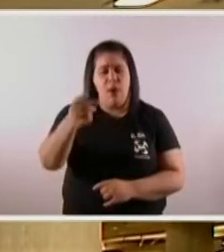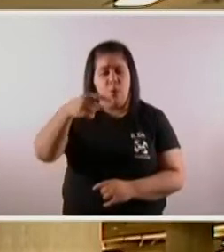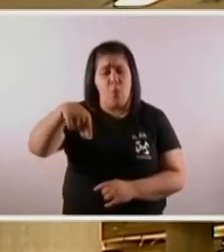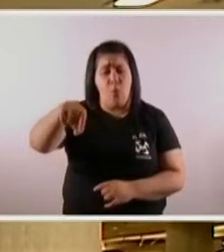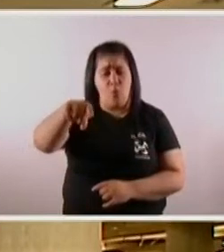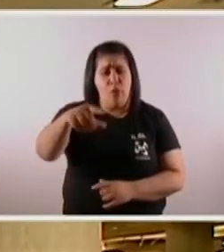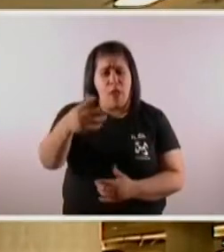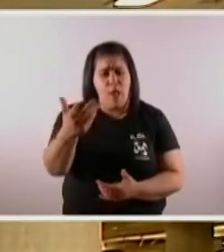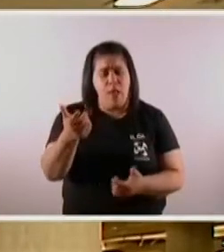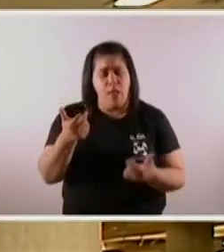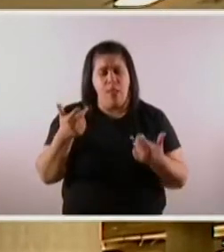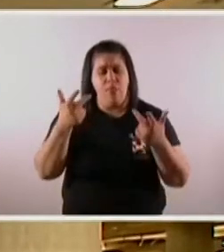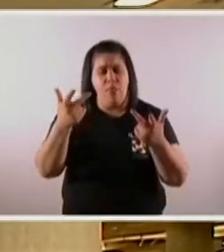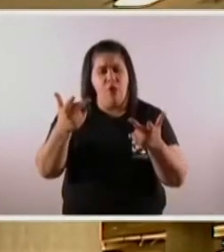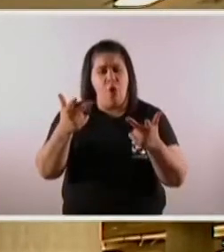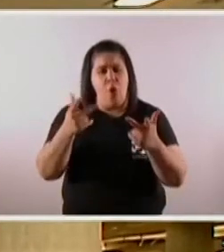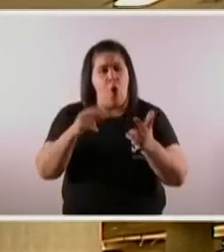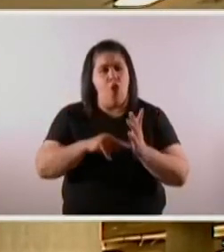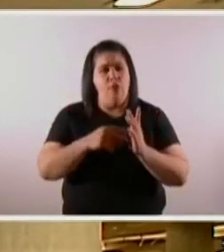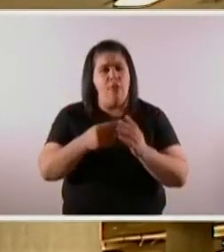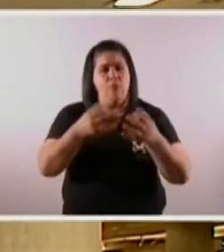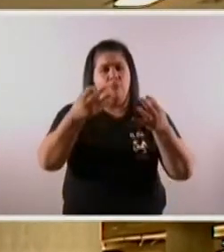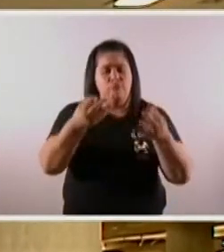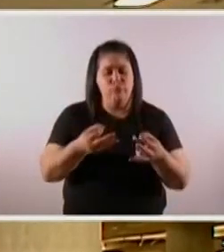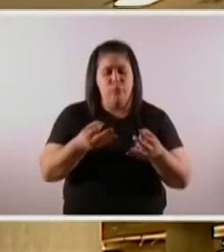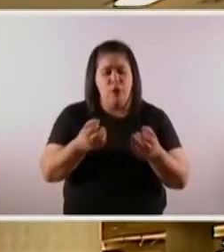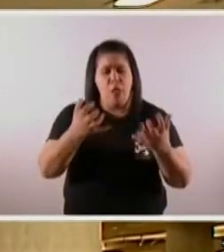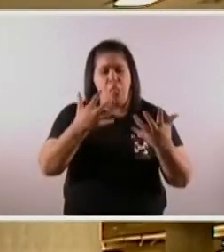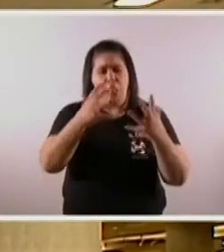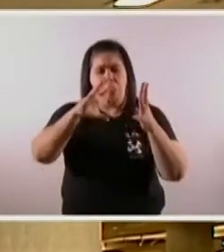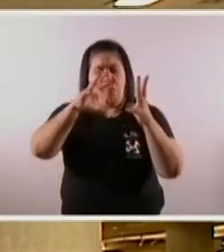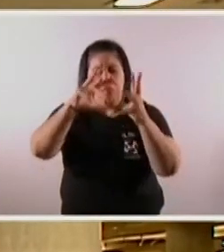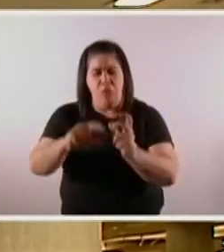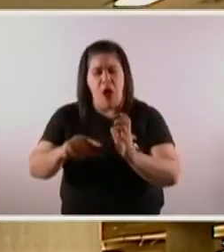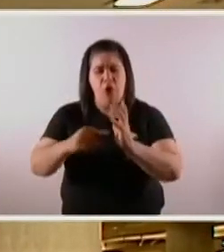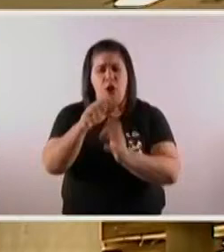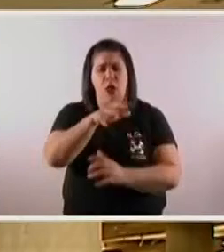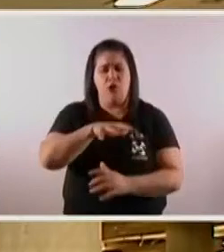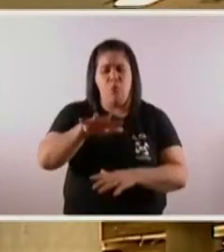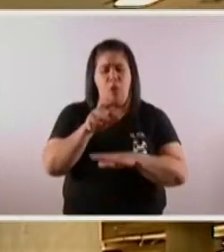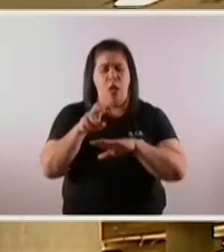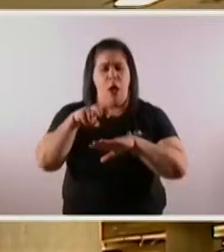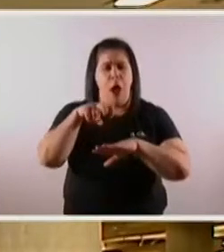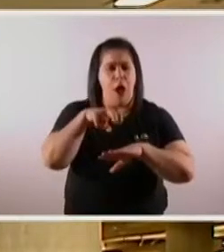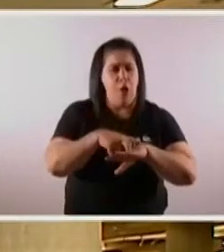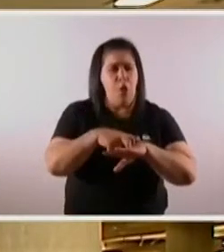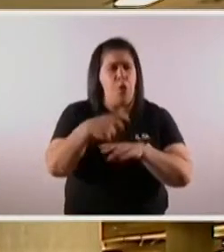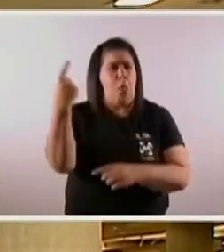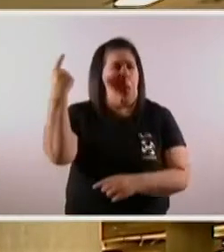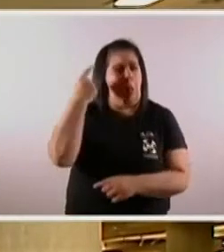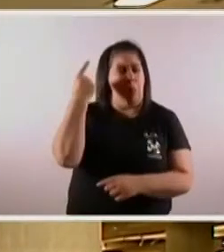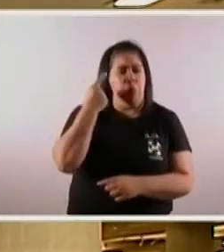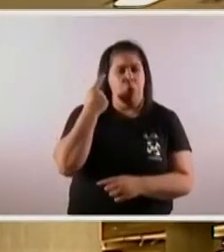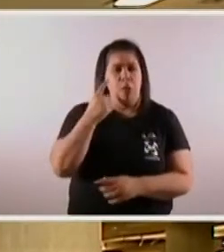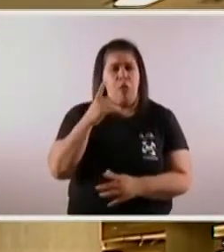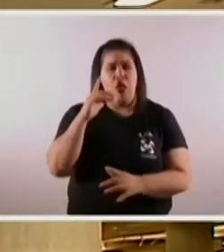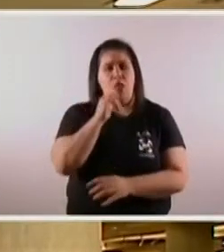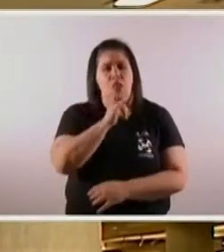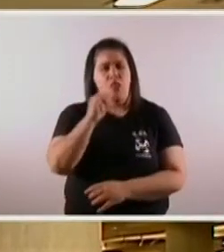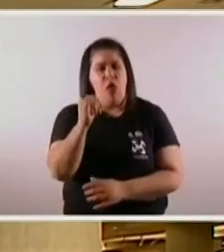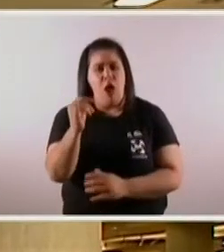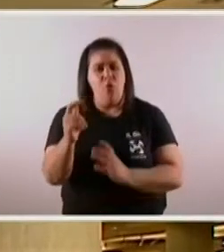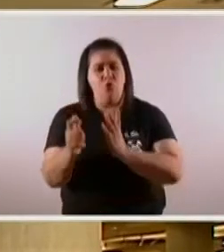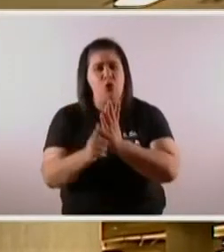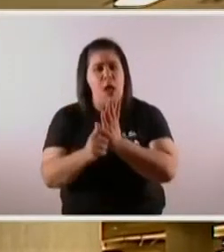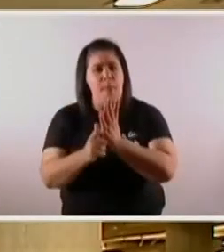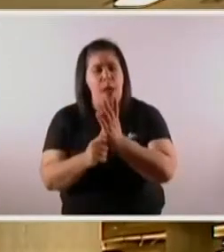utilizó definiciones muy duras. Habló de daño en la ciudad, de financiamiento millonario, arrodillarse al sometimiento, denuncia penal por lo ocurrido en